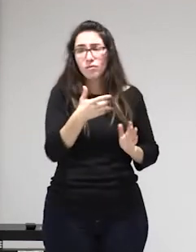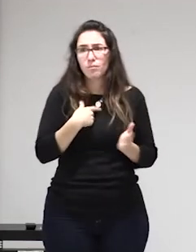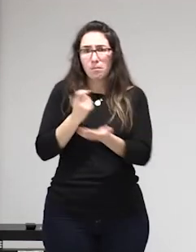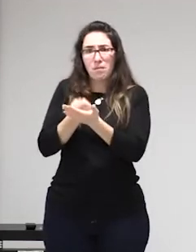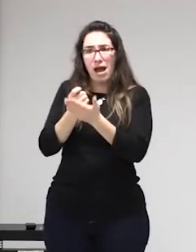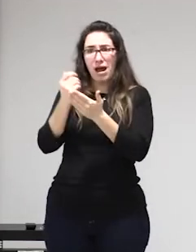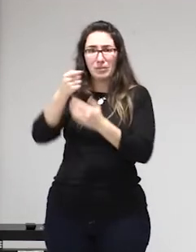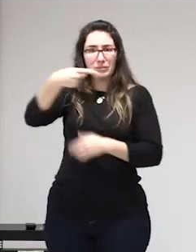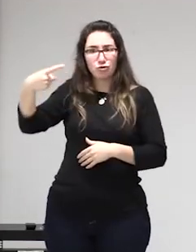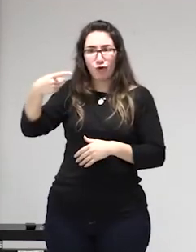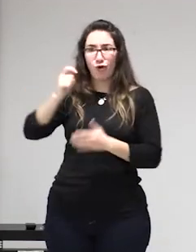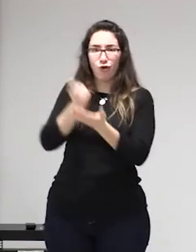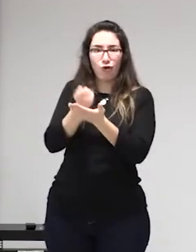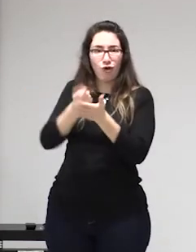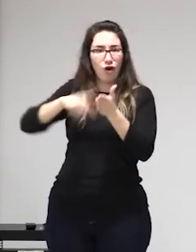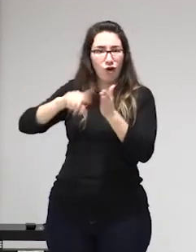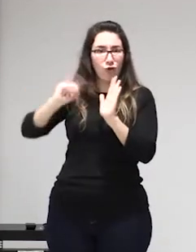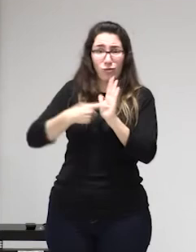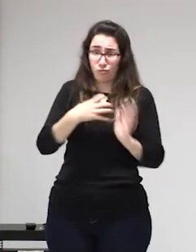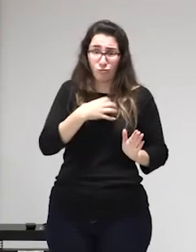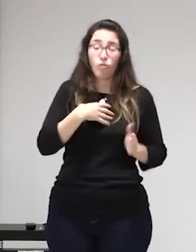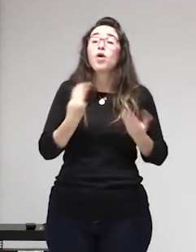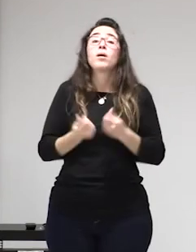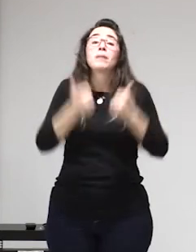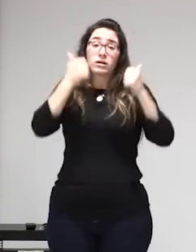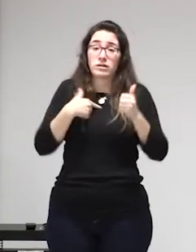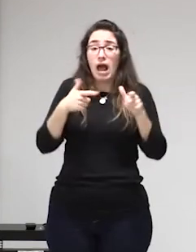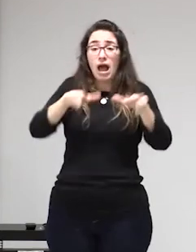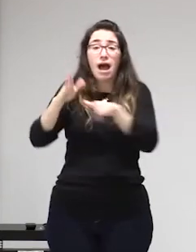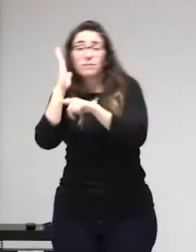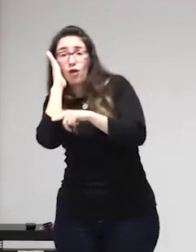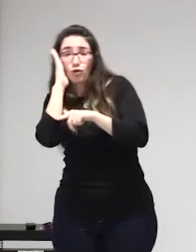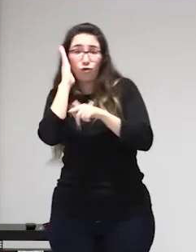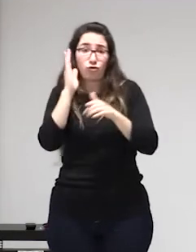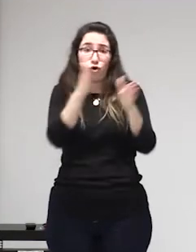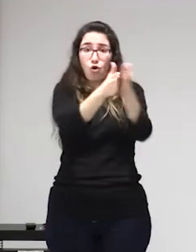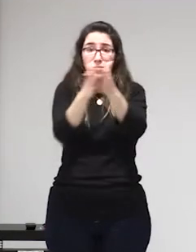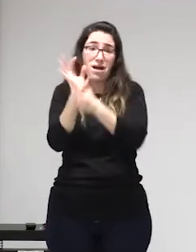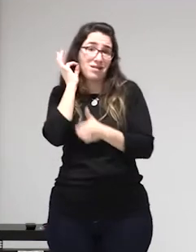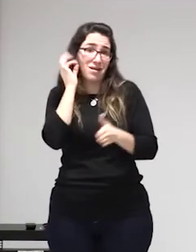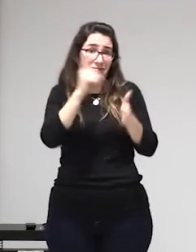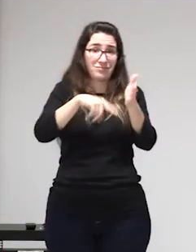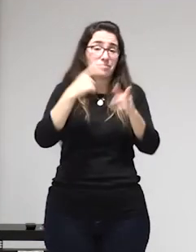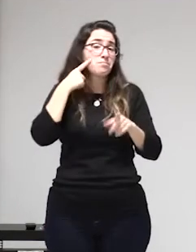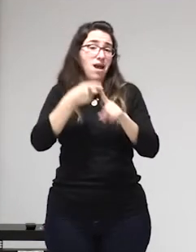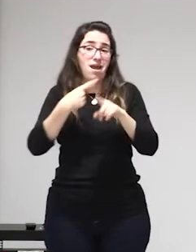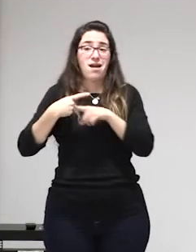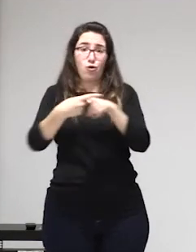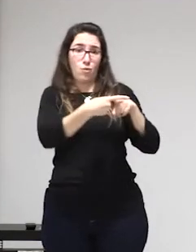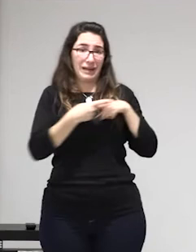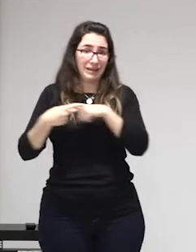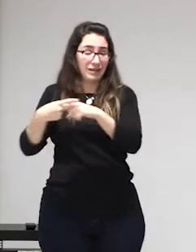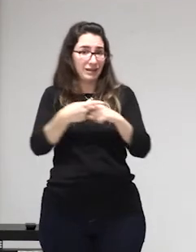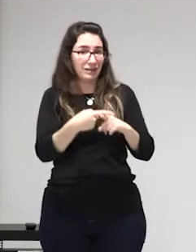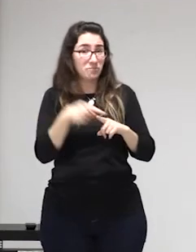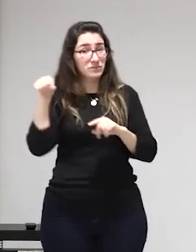con la que echarnos directamente no solo esto la gran mayoría de personas que